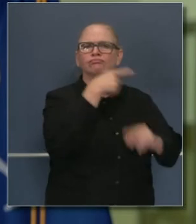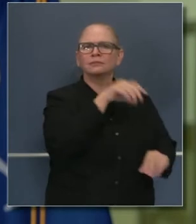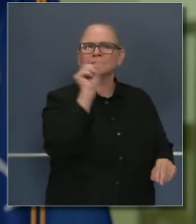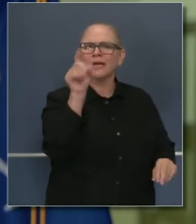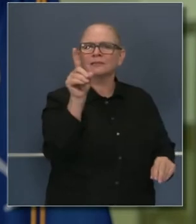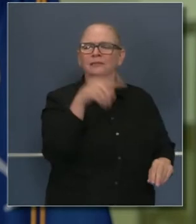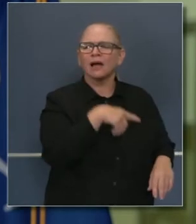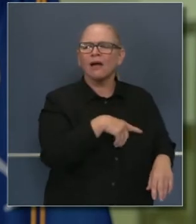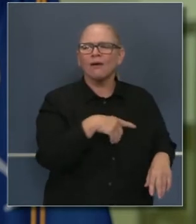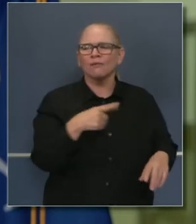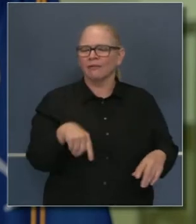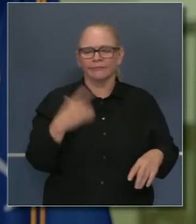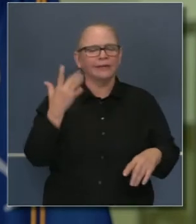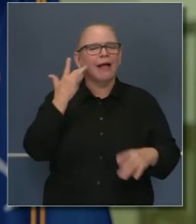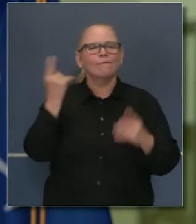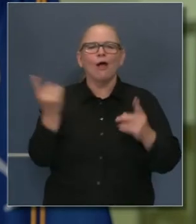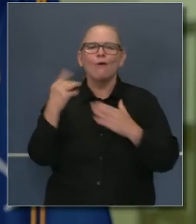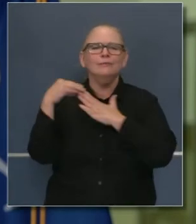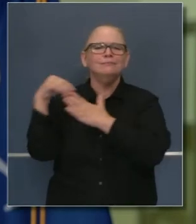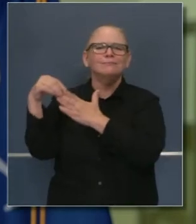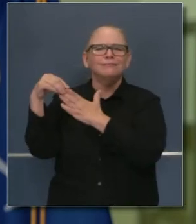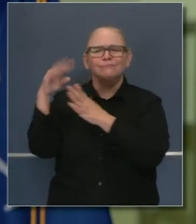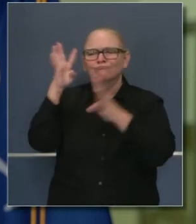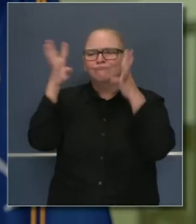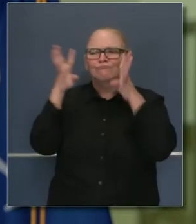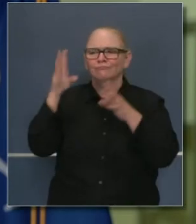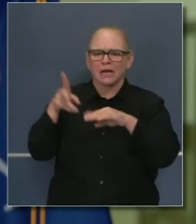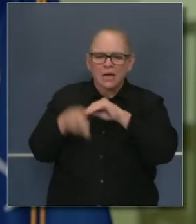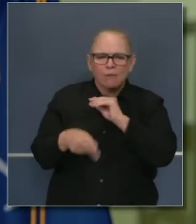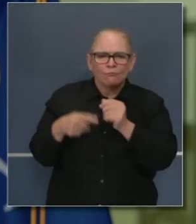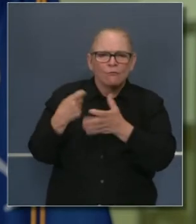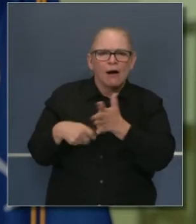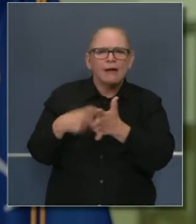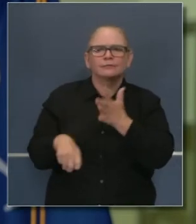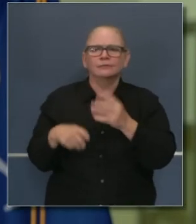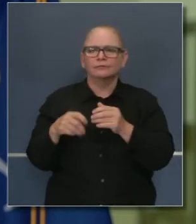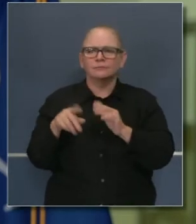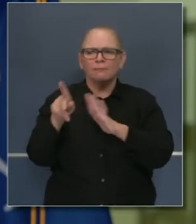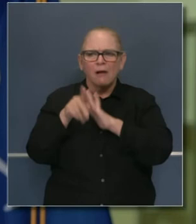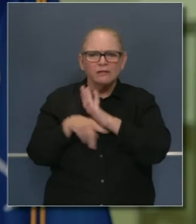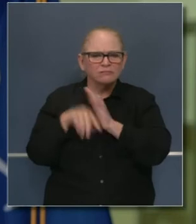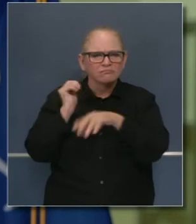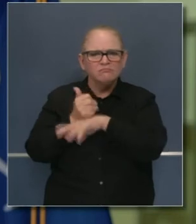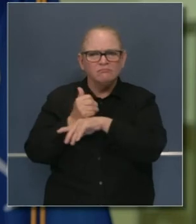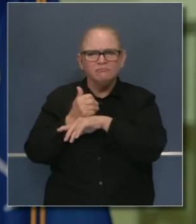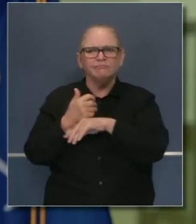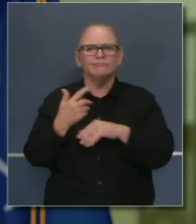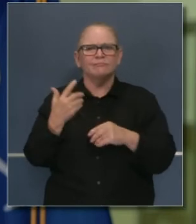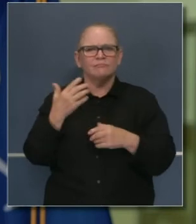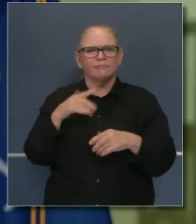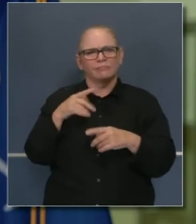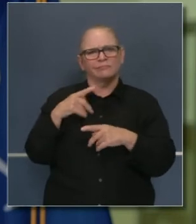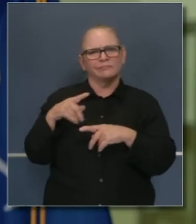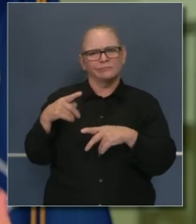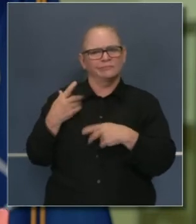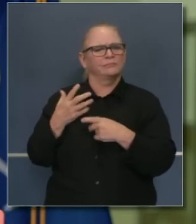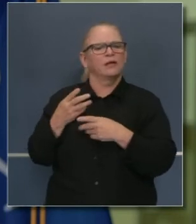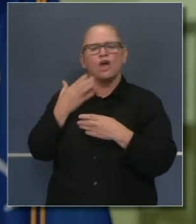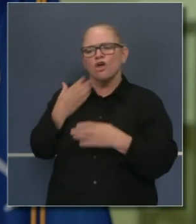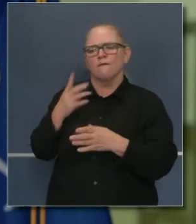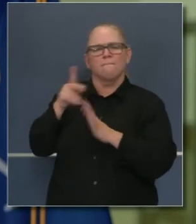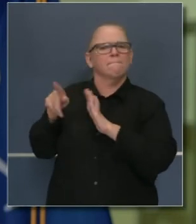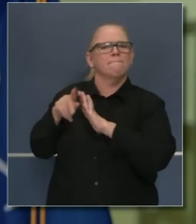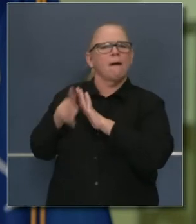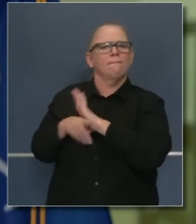este estado es de vanguardia. Estamos creando políticas como aceleradores, buenas políticas públicas que hemos avanzado en el